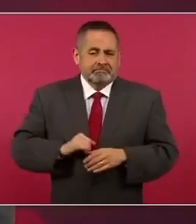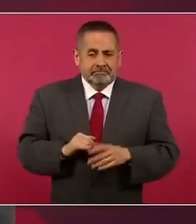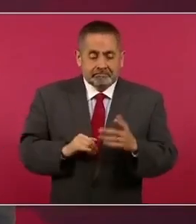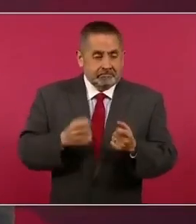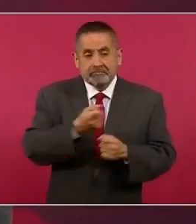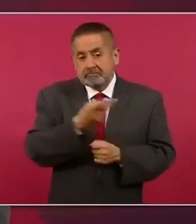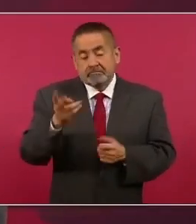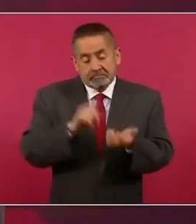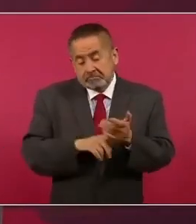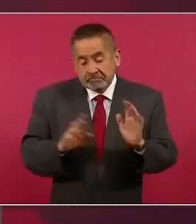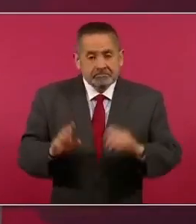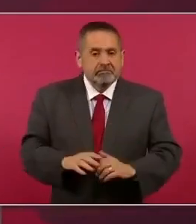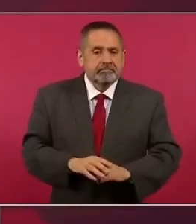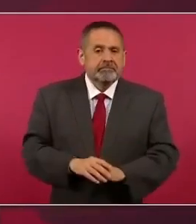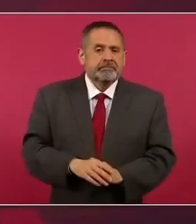realmente